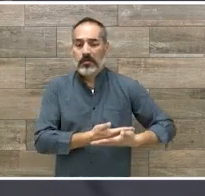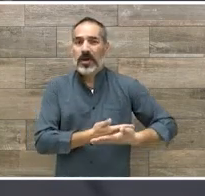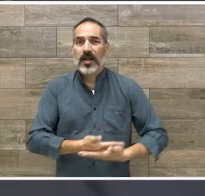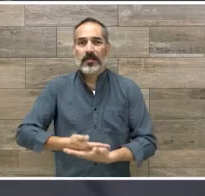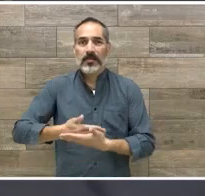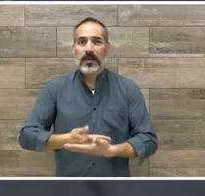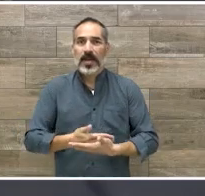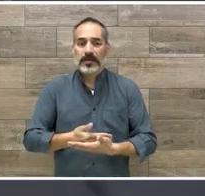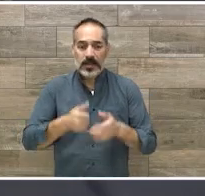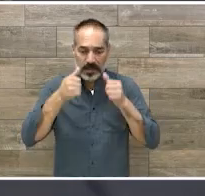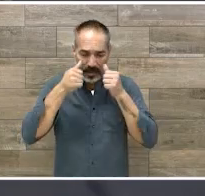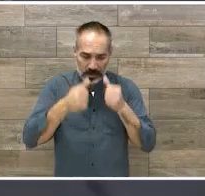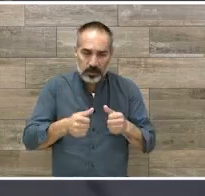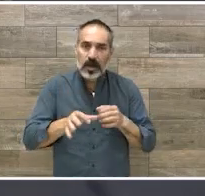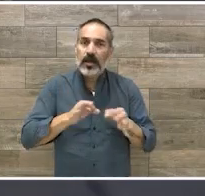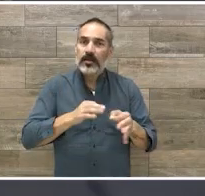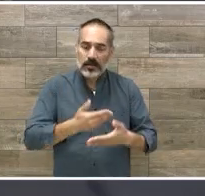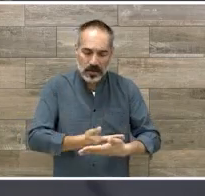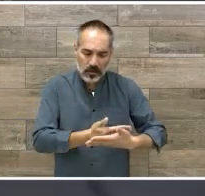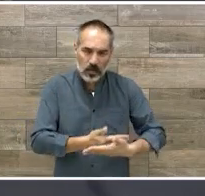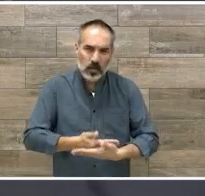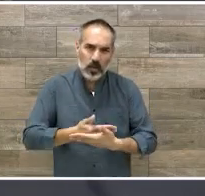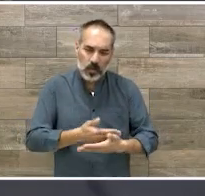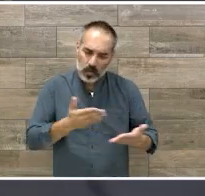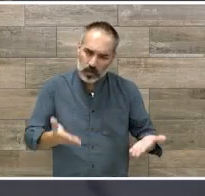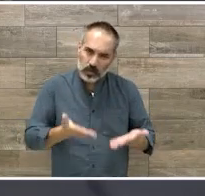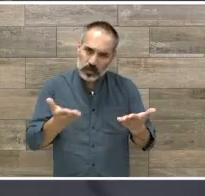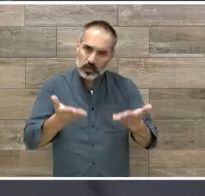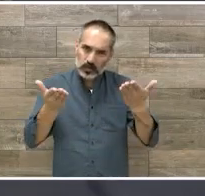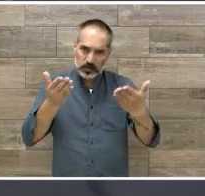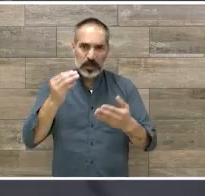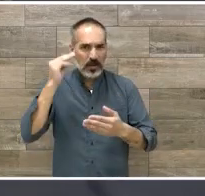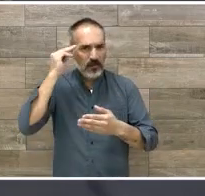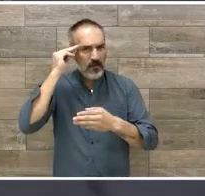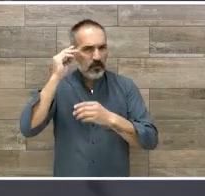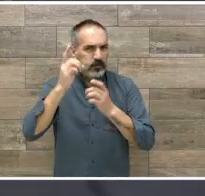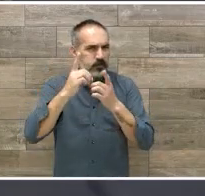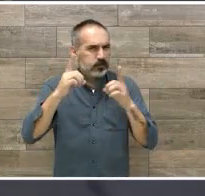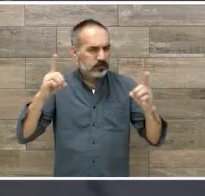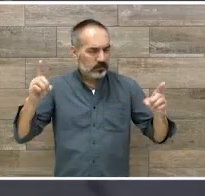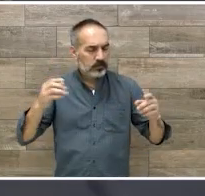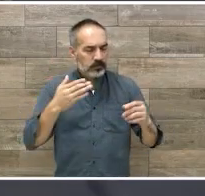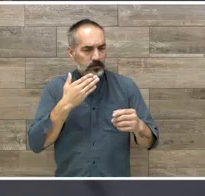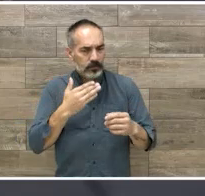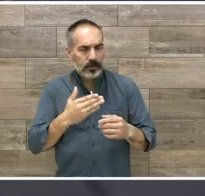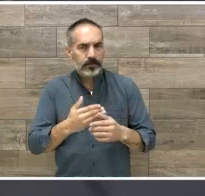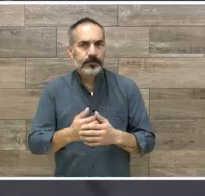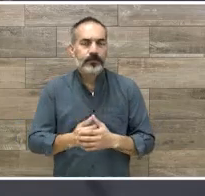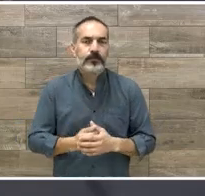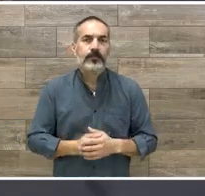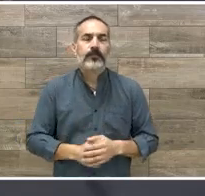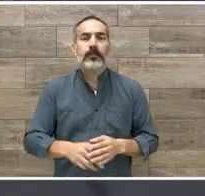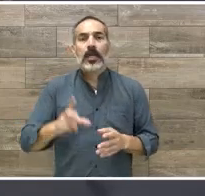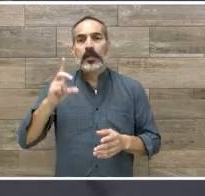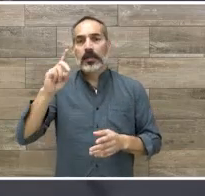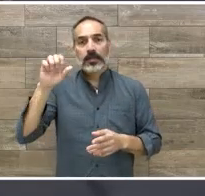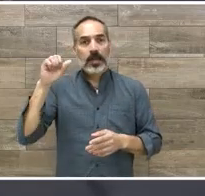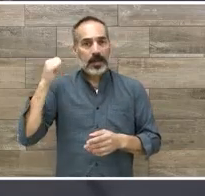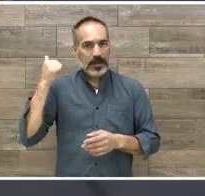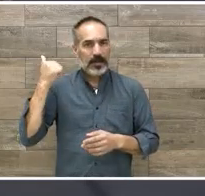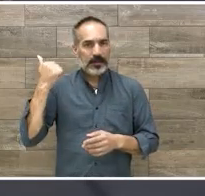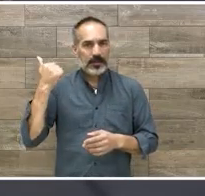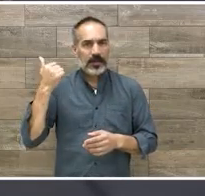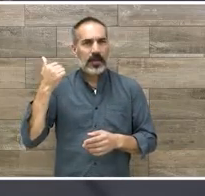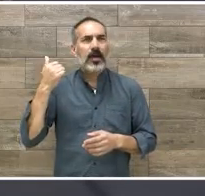consideración que estamos en este pues en el 30 de abril, en esta parte de la conmemoración del Día